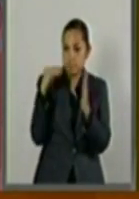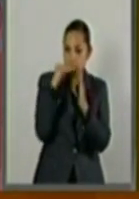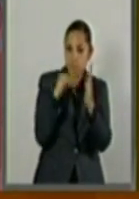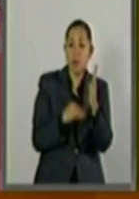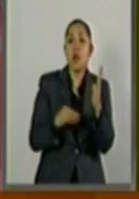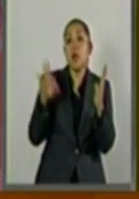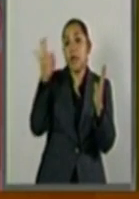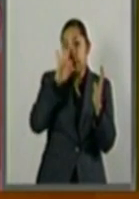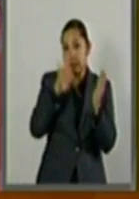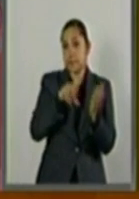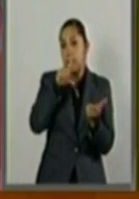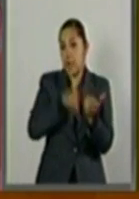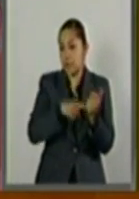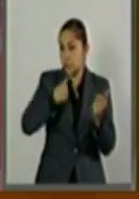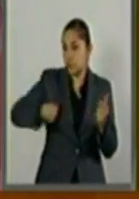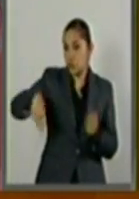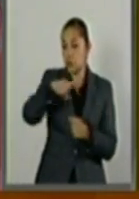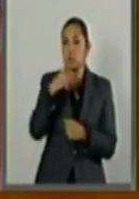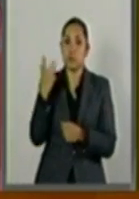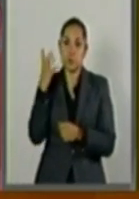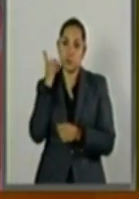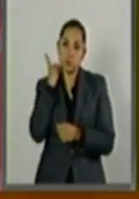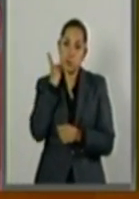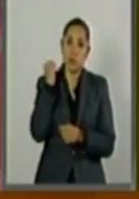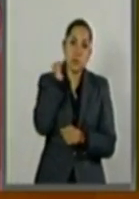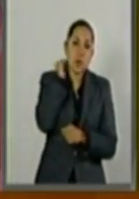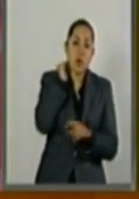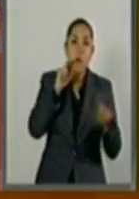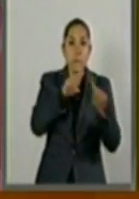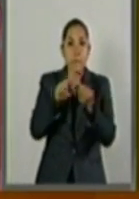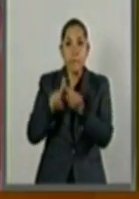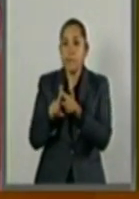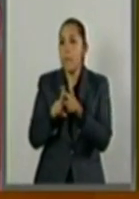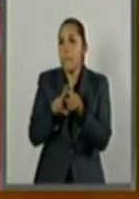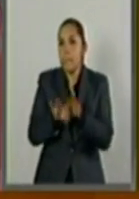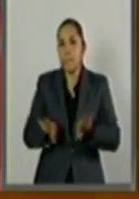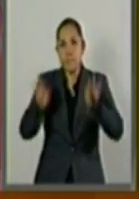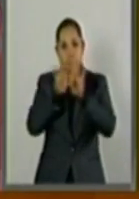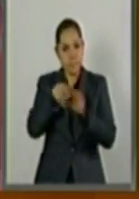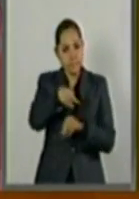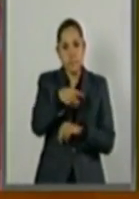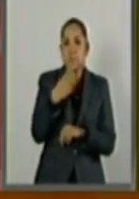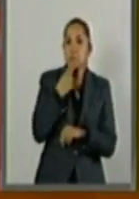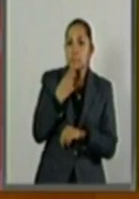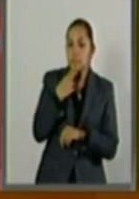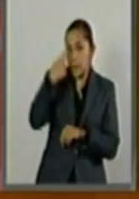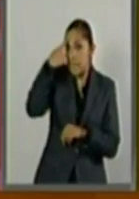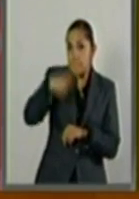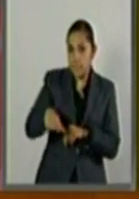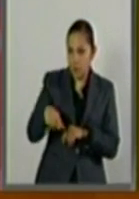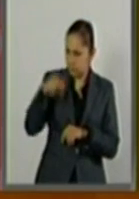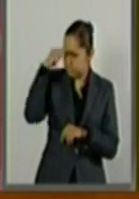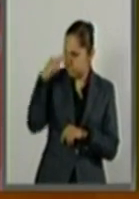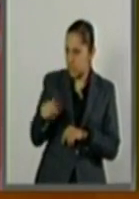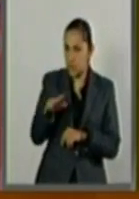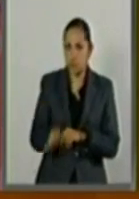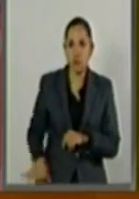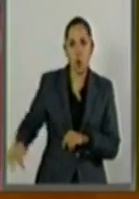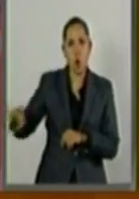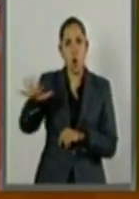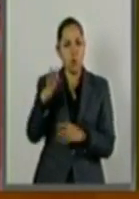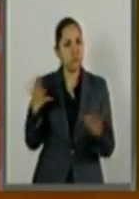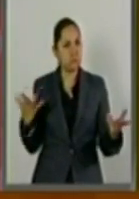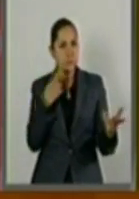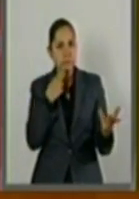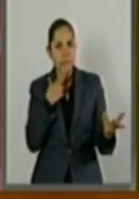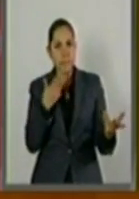Congreso de la Unión, sea un instrumento para el bien de la República, para el bien de la sociedad. Hay temas de primerísimo